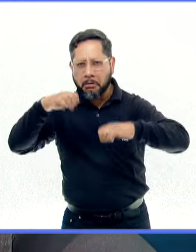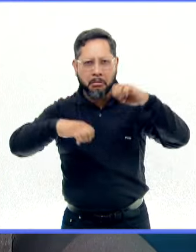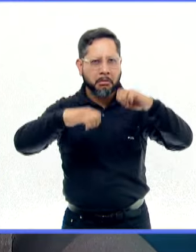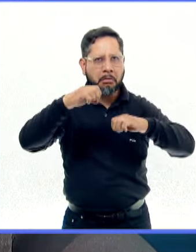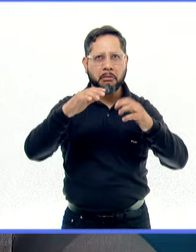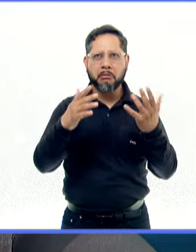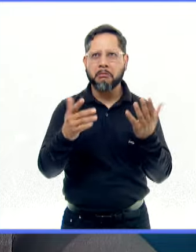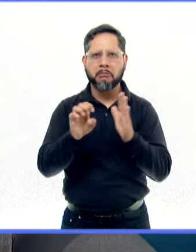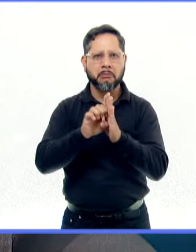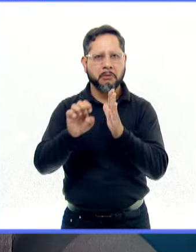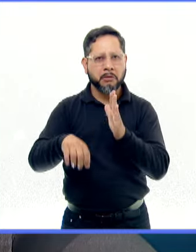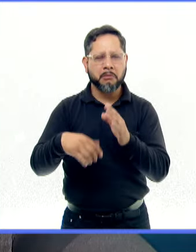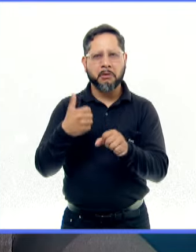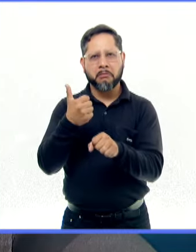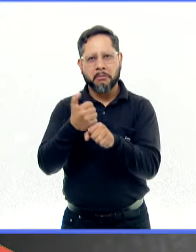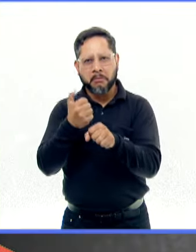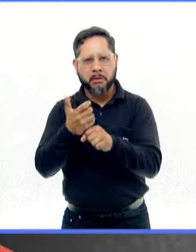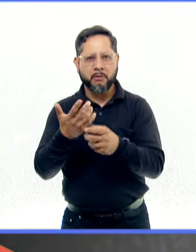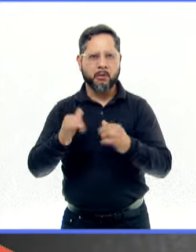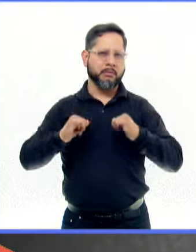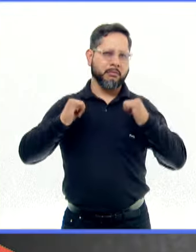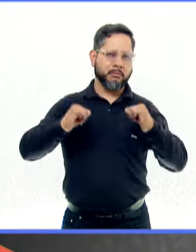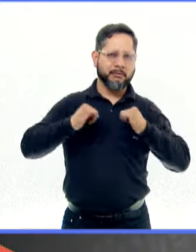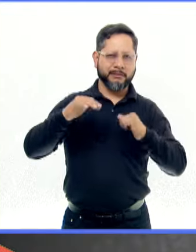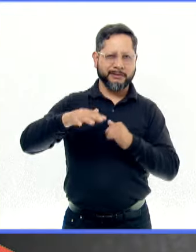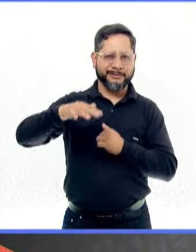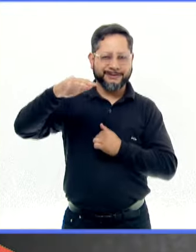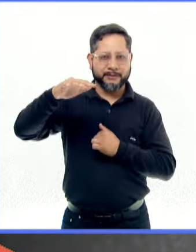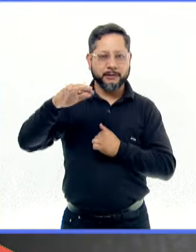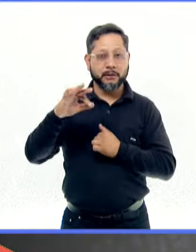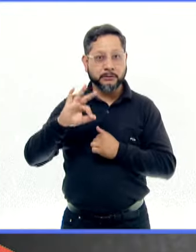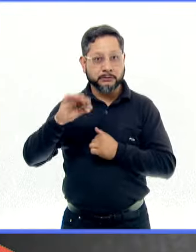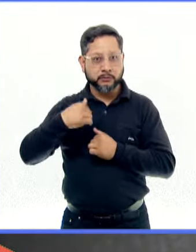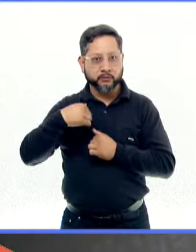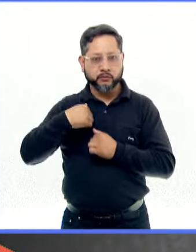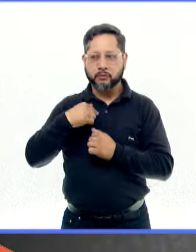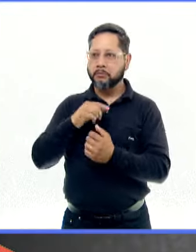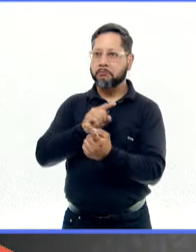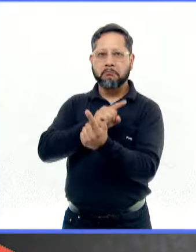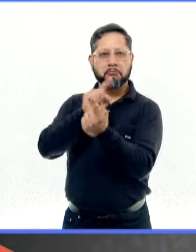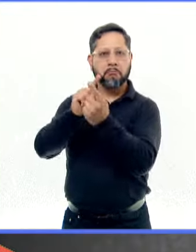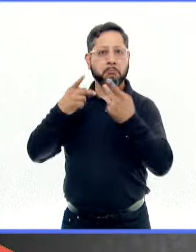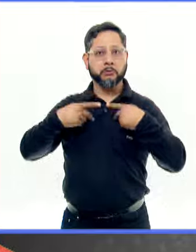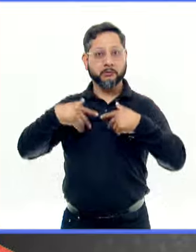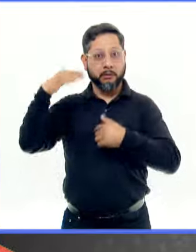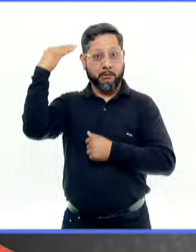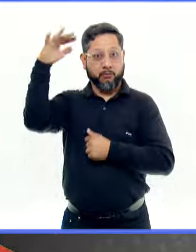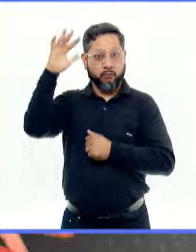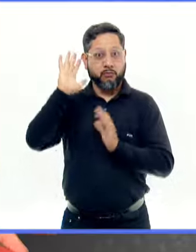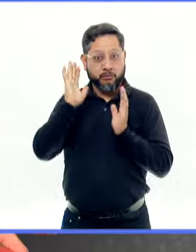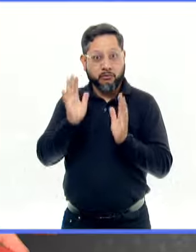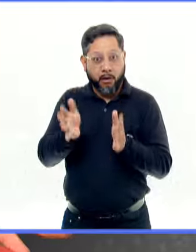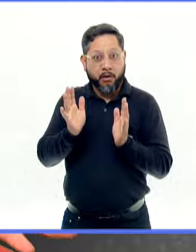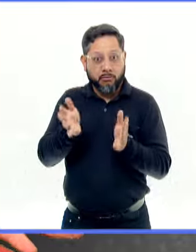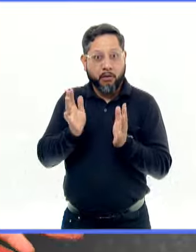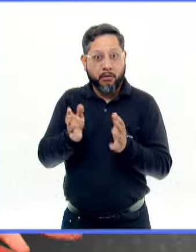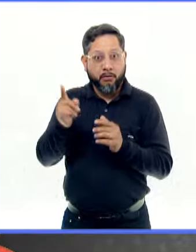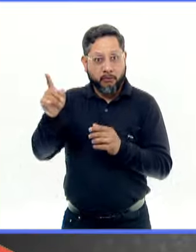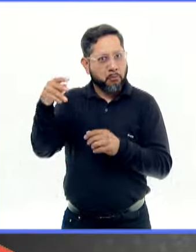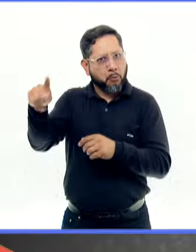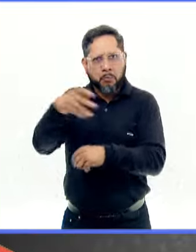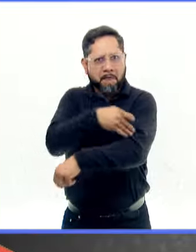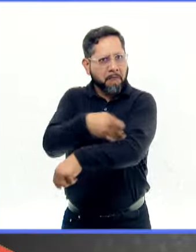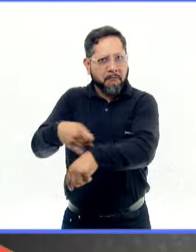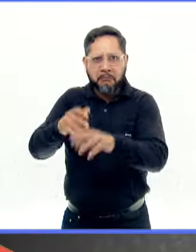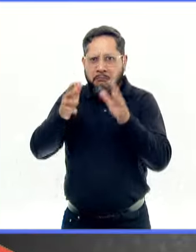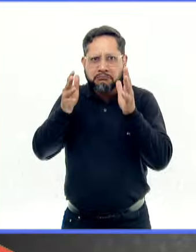escolares, en la primaria, en la adolescencia, o me ha tocado llegar al diagnóstico de personas ya adultas, muy adultas con familias,